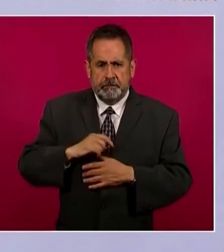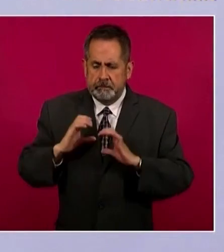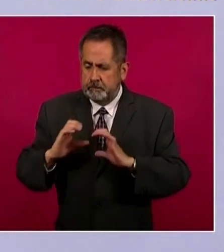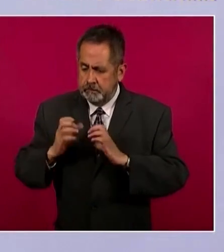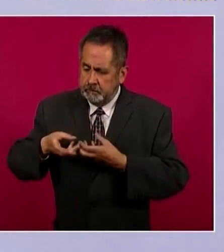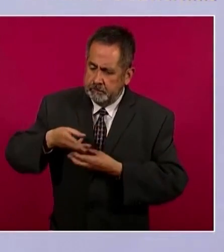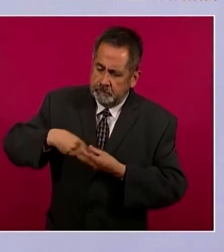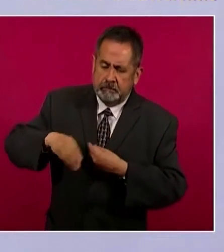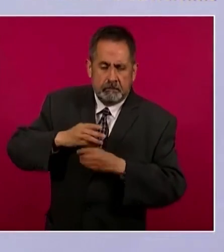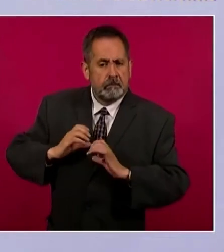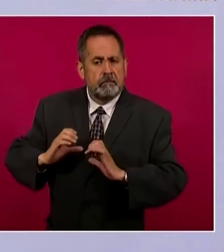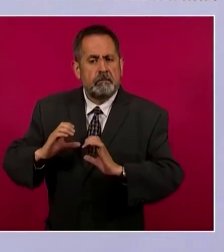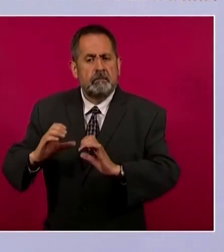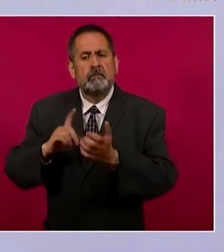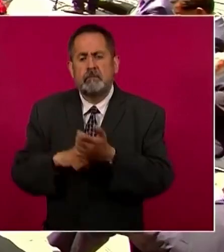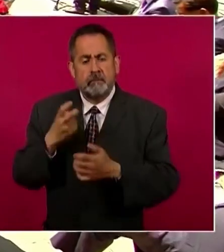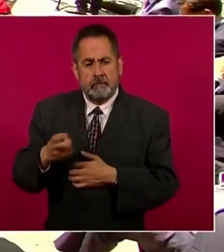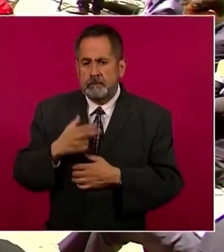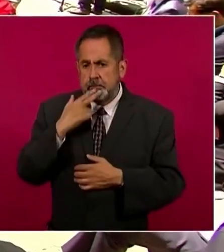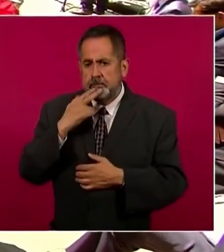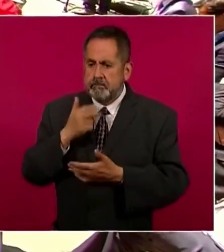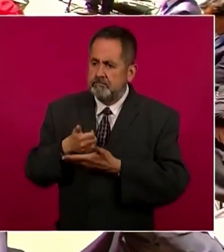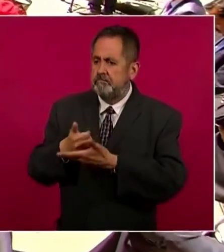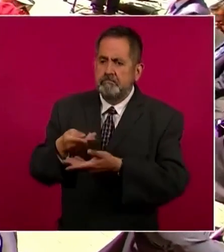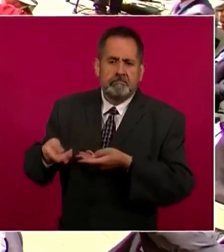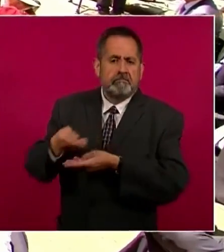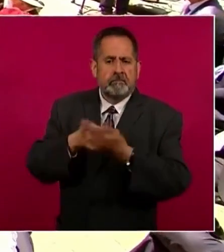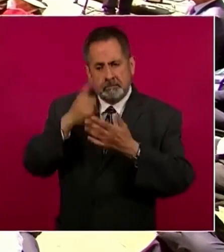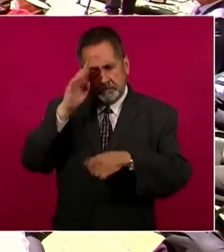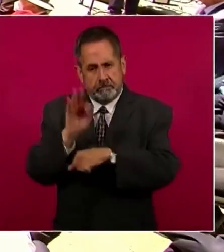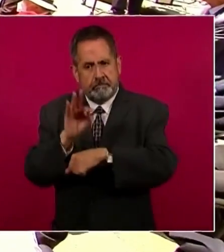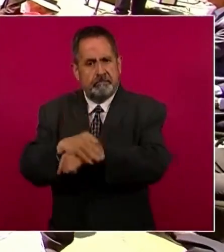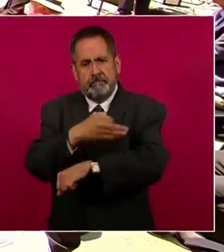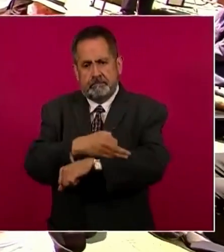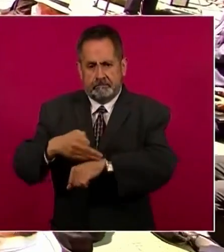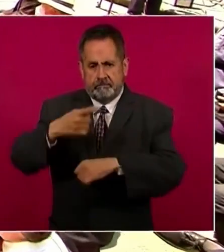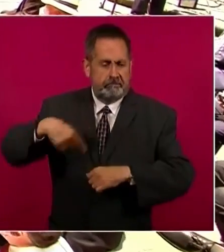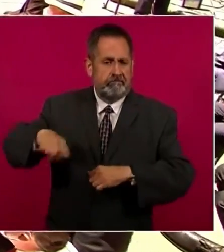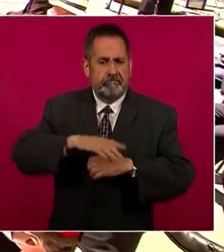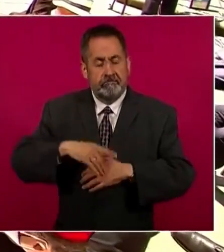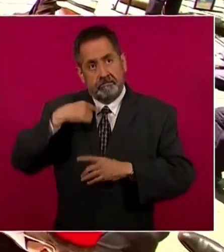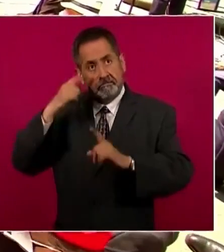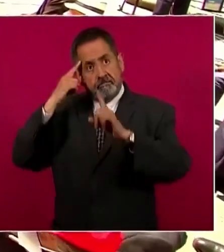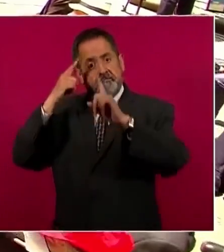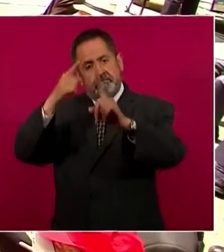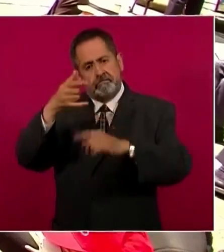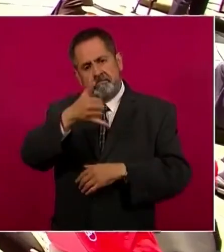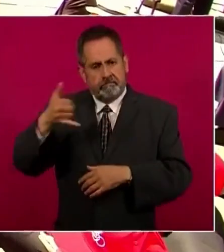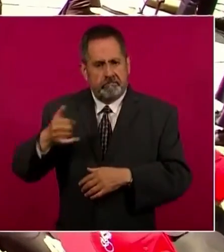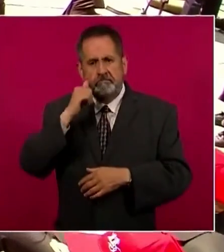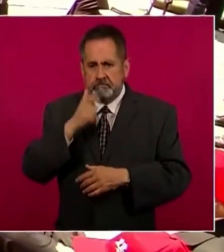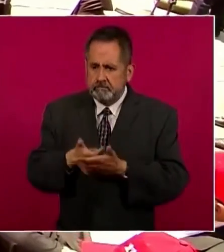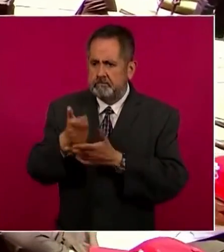esos recursos y así poder contribuir al bienestar de las familias. Esta misión del Infonavit es sí el